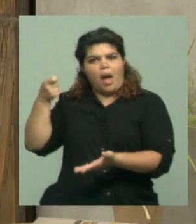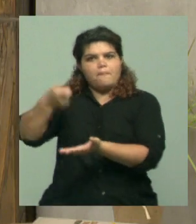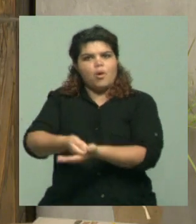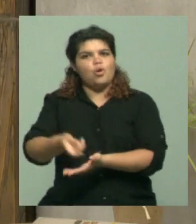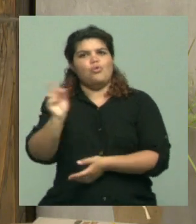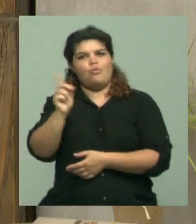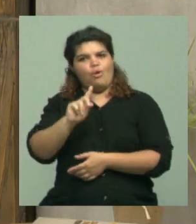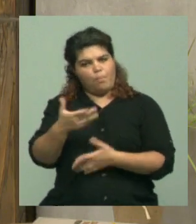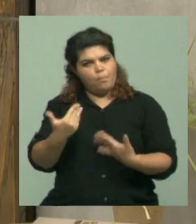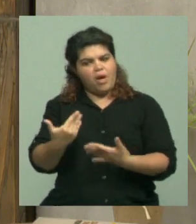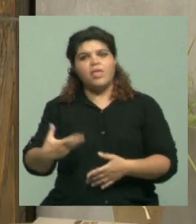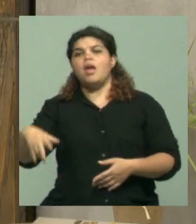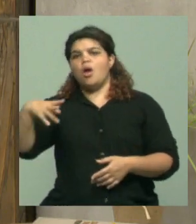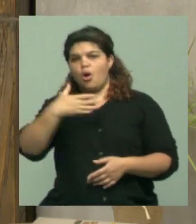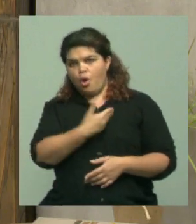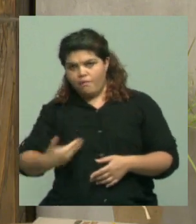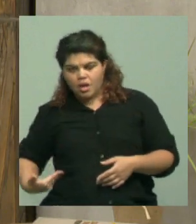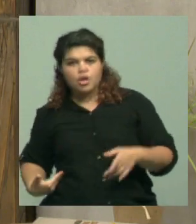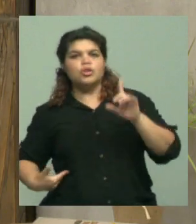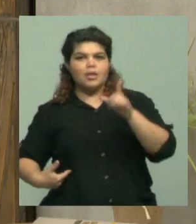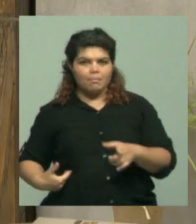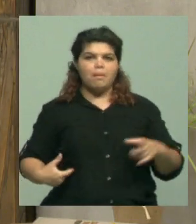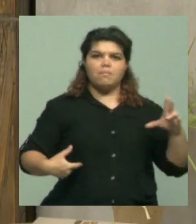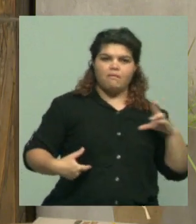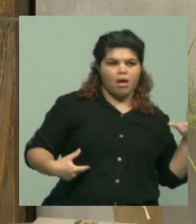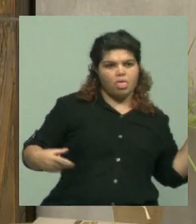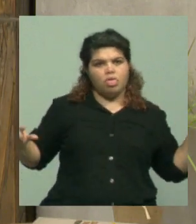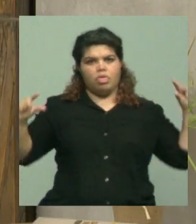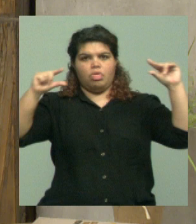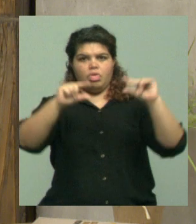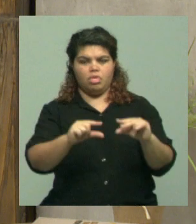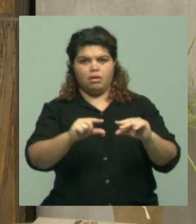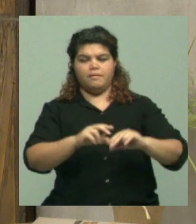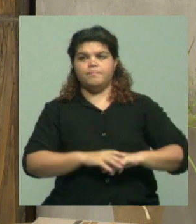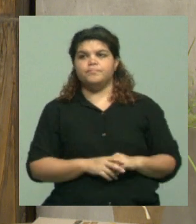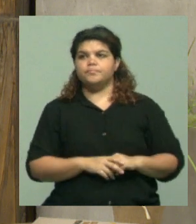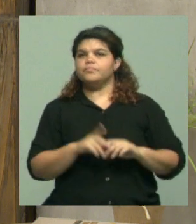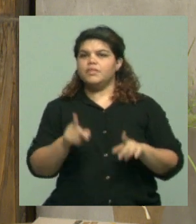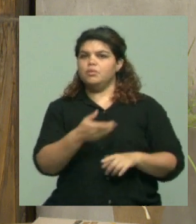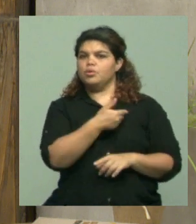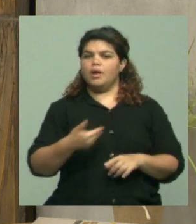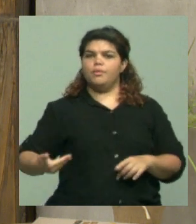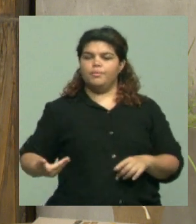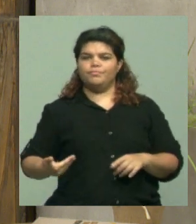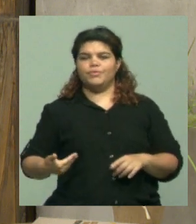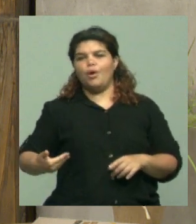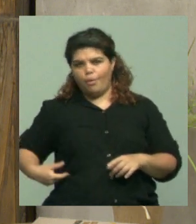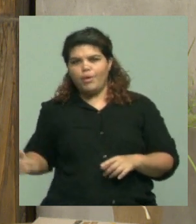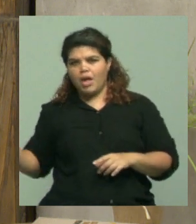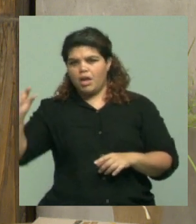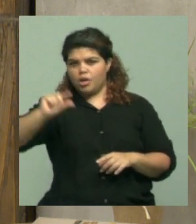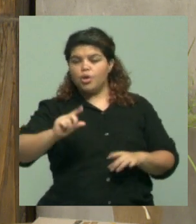Sí, no solamente el Estado, en nuestro caso sí hemos tenido aportes por dos laboratorios, tres laboratorios privados en los cuales hemos recibido subsidios,